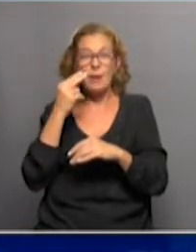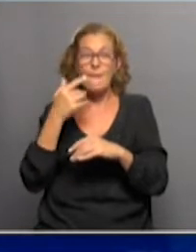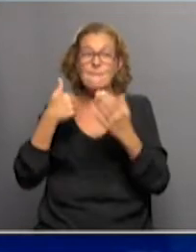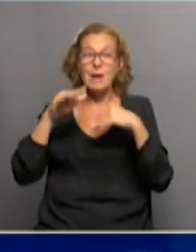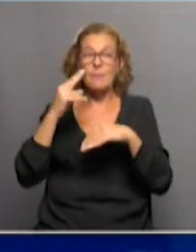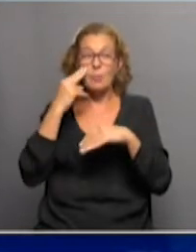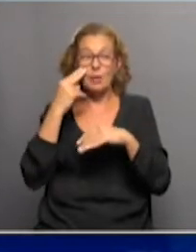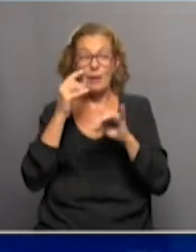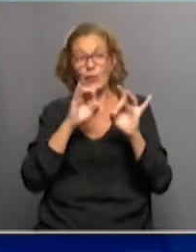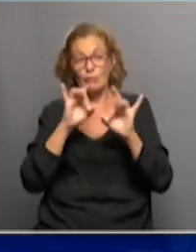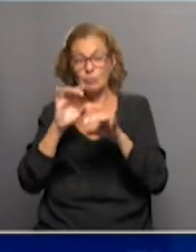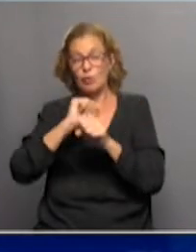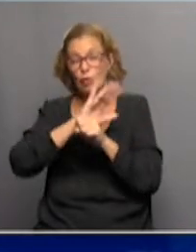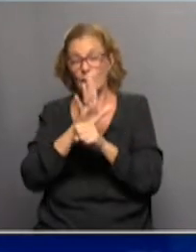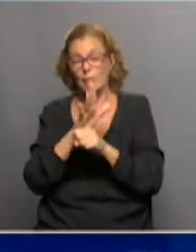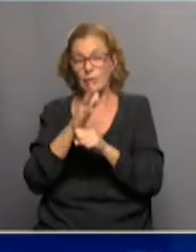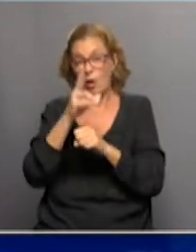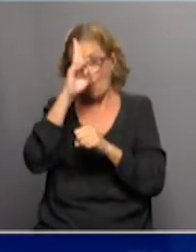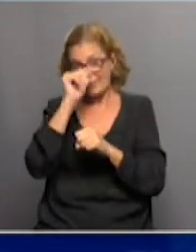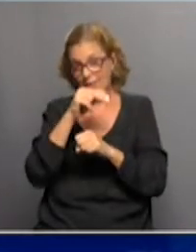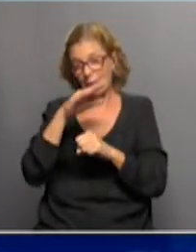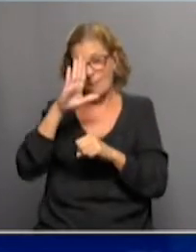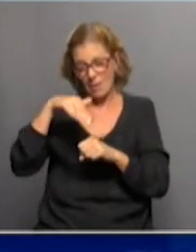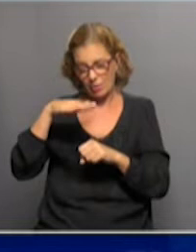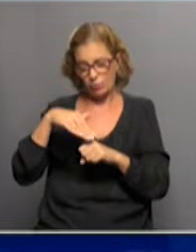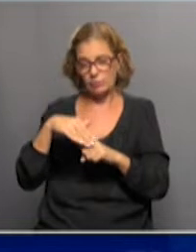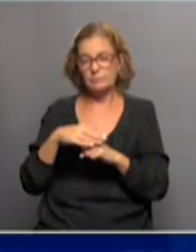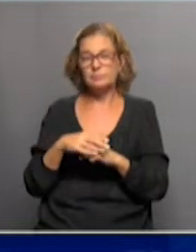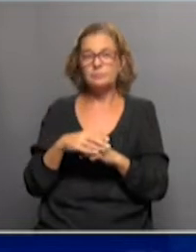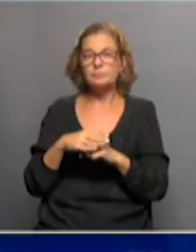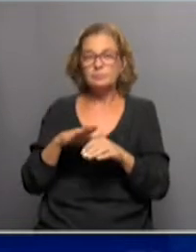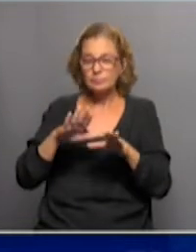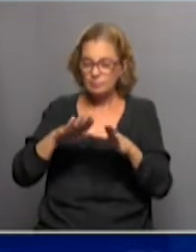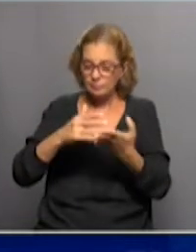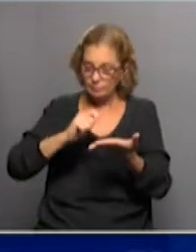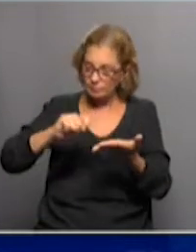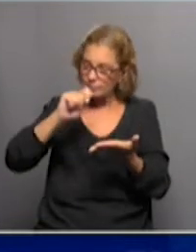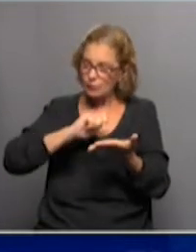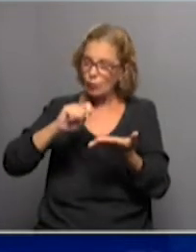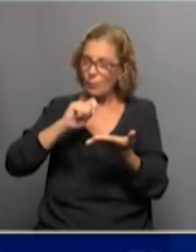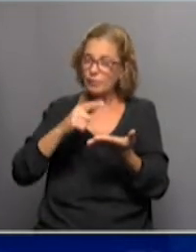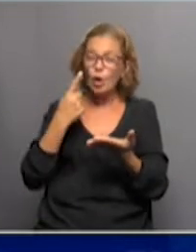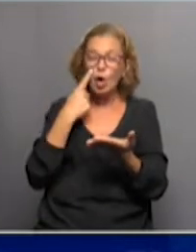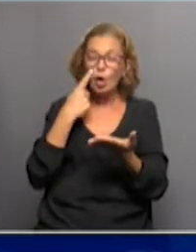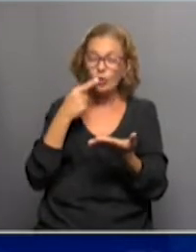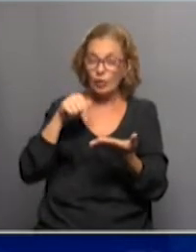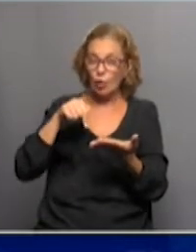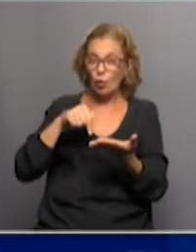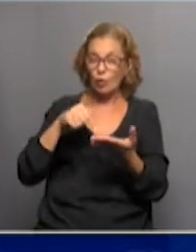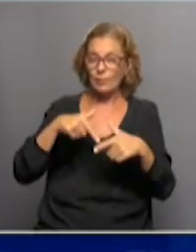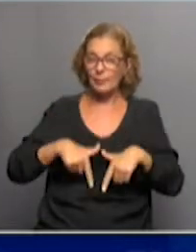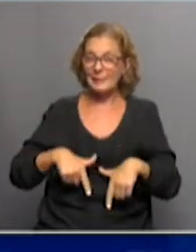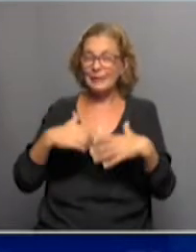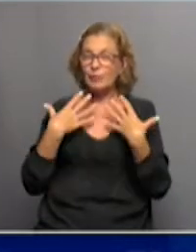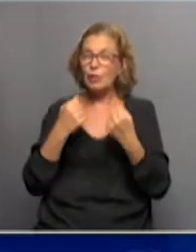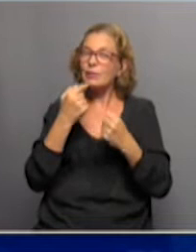graves y las hospitalizaciones. Bien. Adriana, dentro del documento que hoy se dio a conocer por parte del Ministerio de